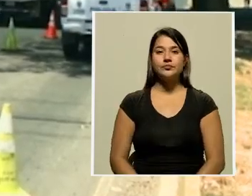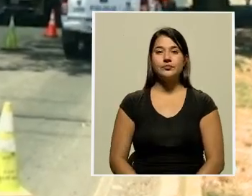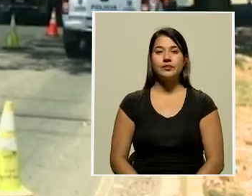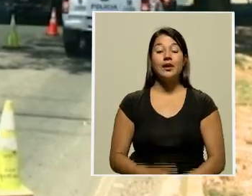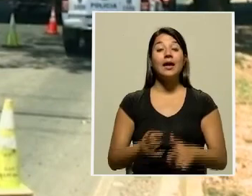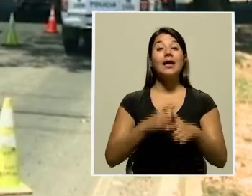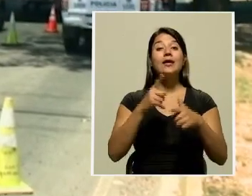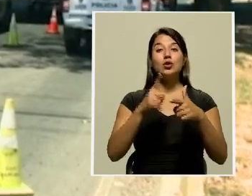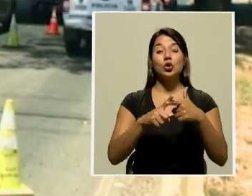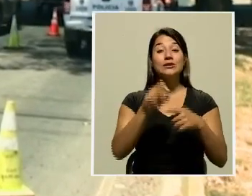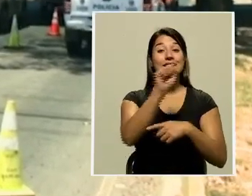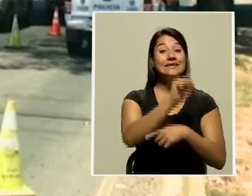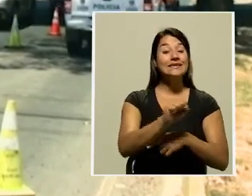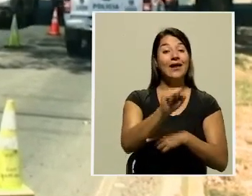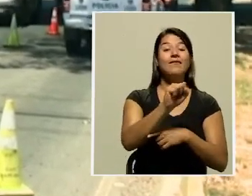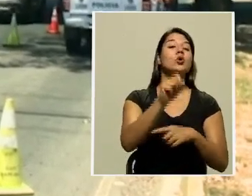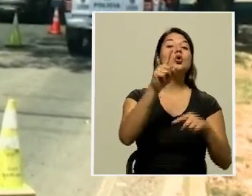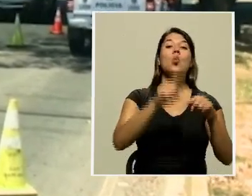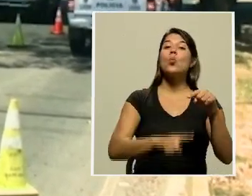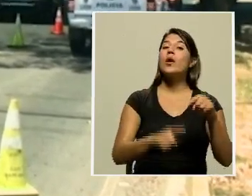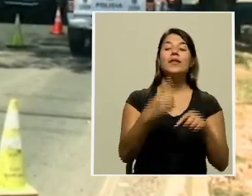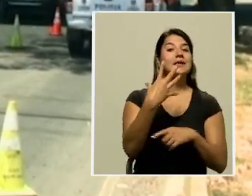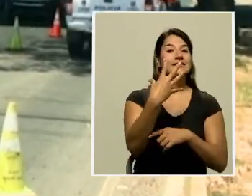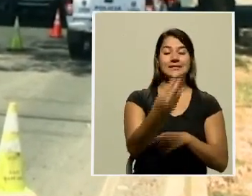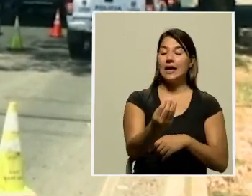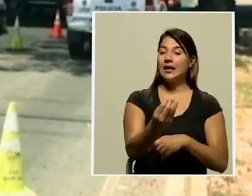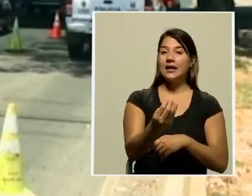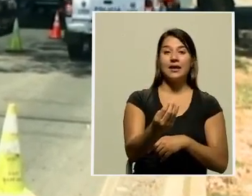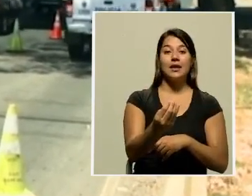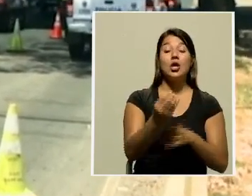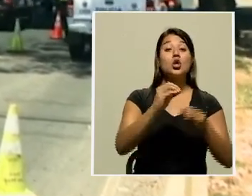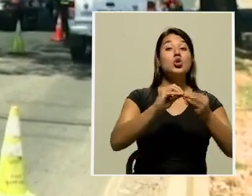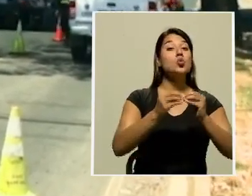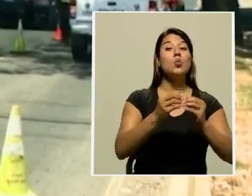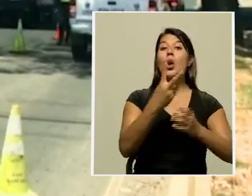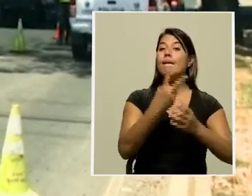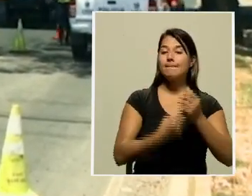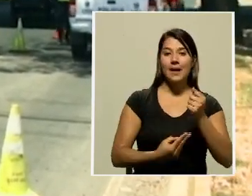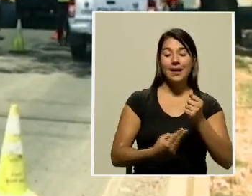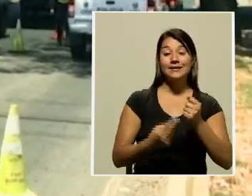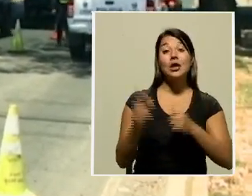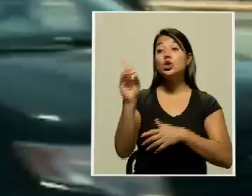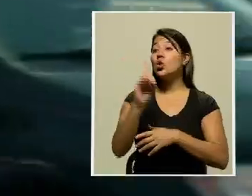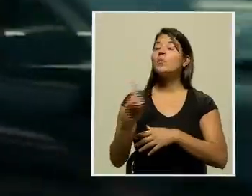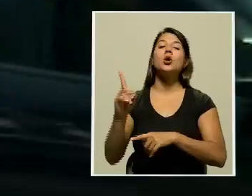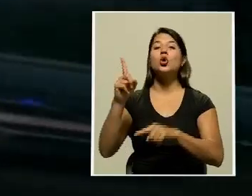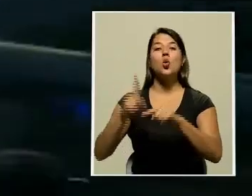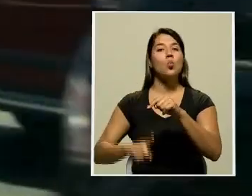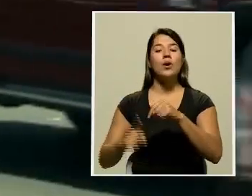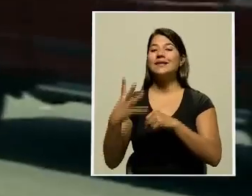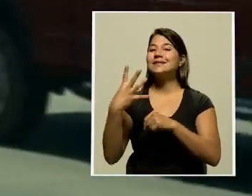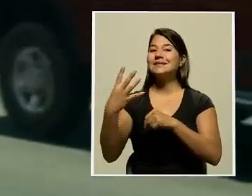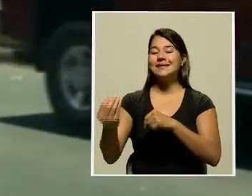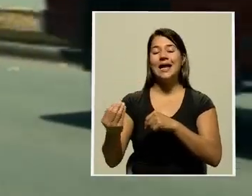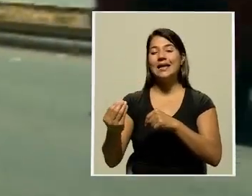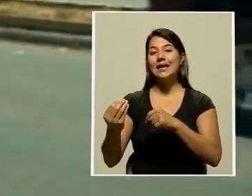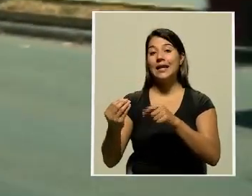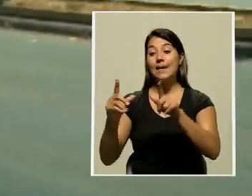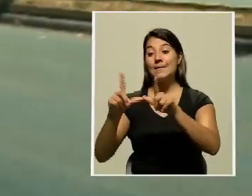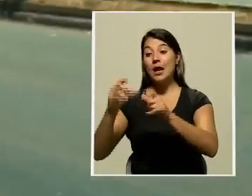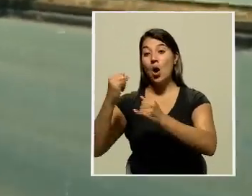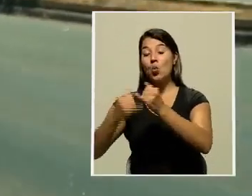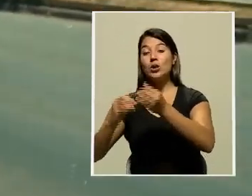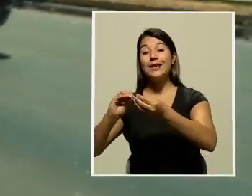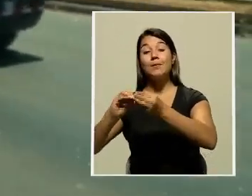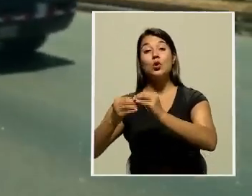las cosas, sábado no circularán las placas terminadas en números impares y domingo las placas terminadas en números pares.